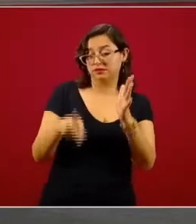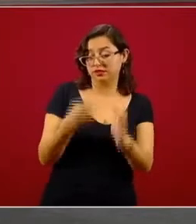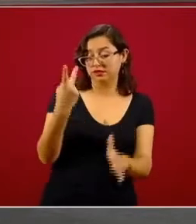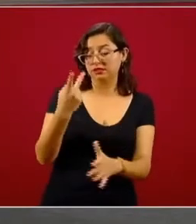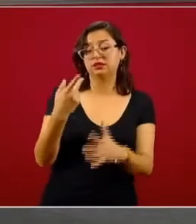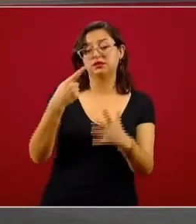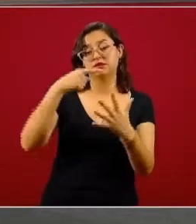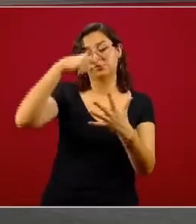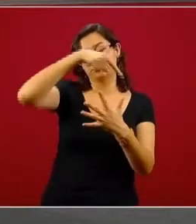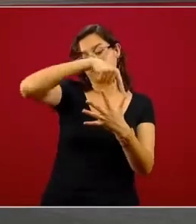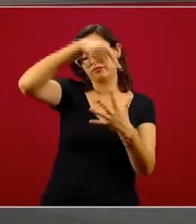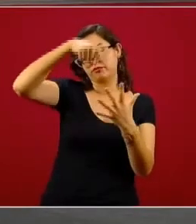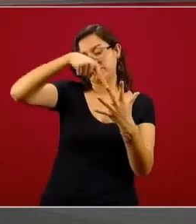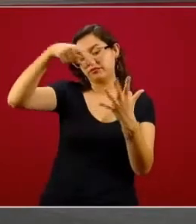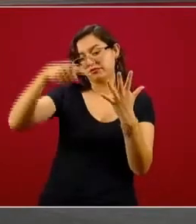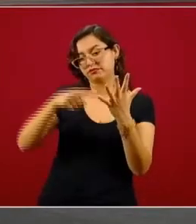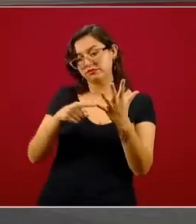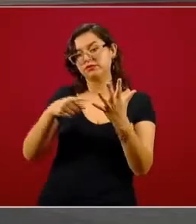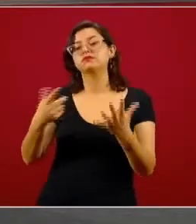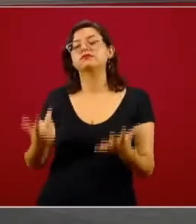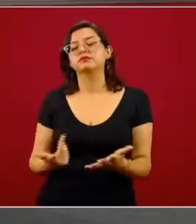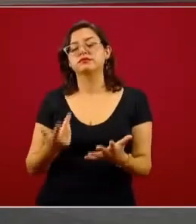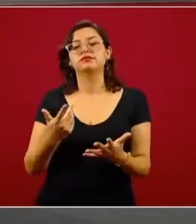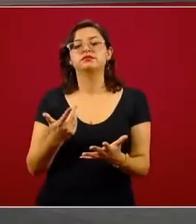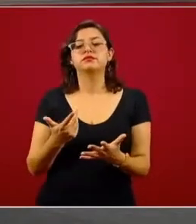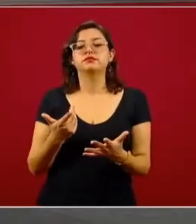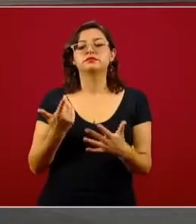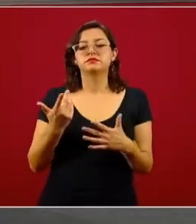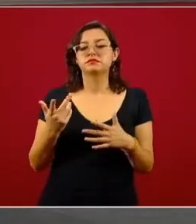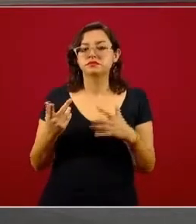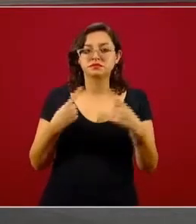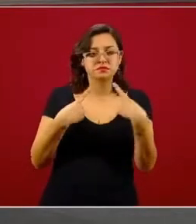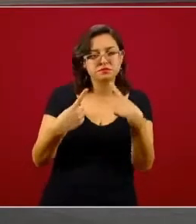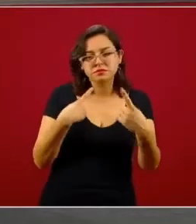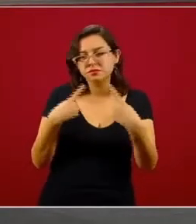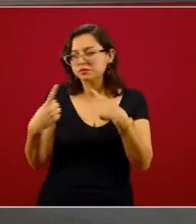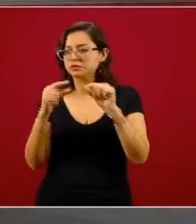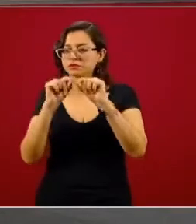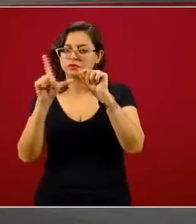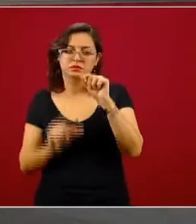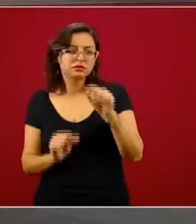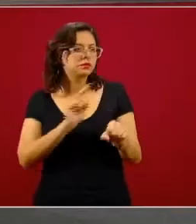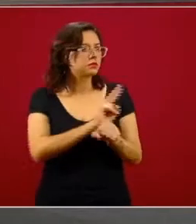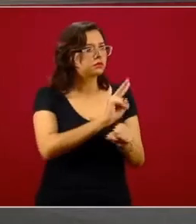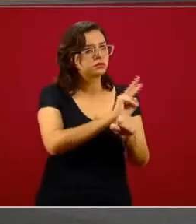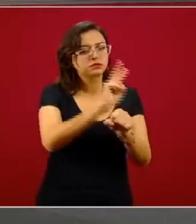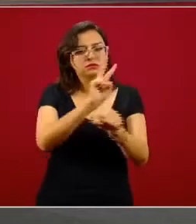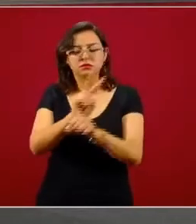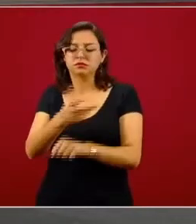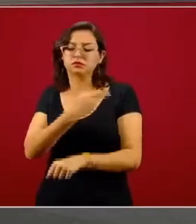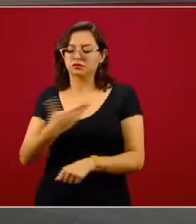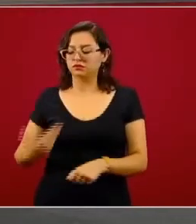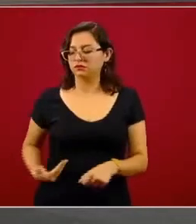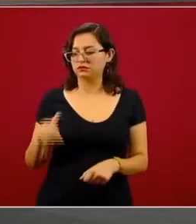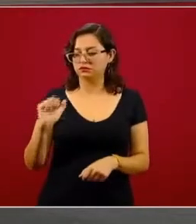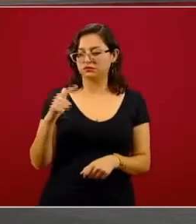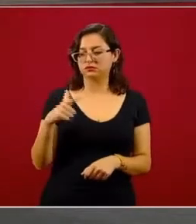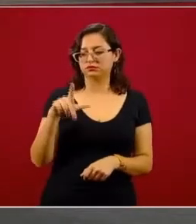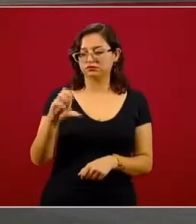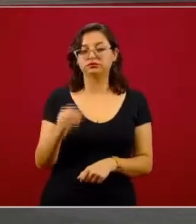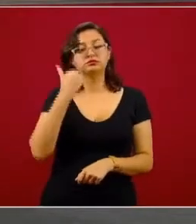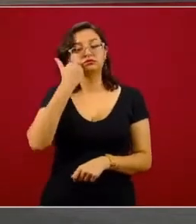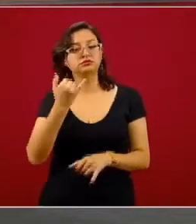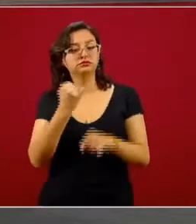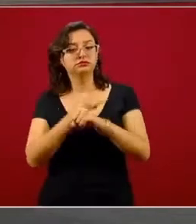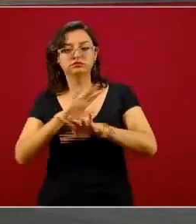se están llevando a cabo en todo el país, incidencias y demás. Es un seguimiento muy puntual que ha llevado el presidente López Obrador. Les cuento todo